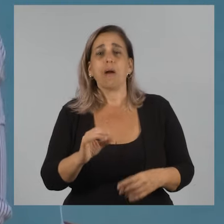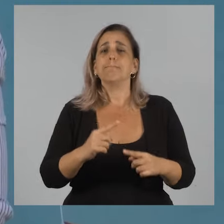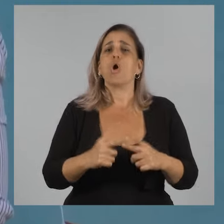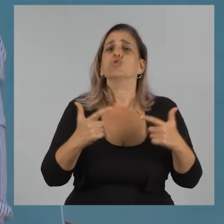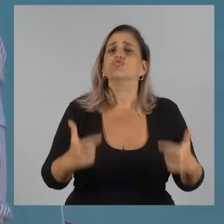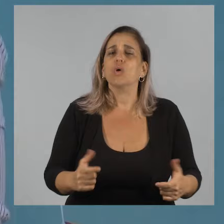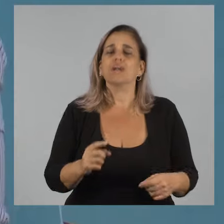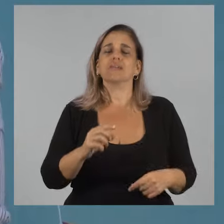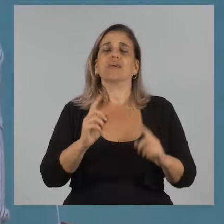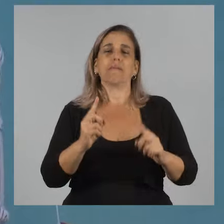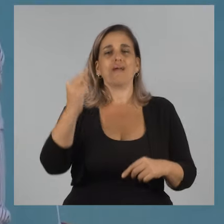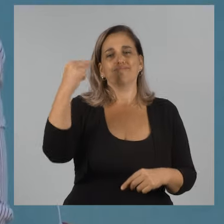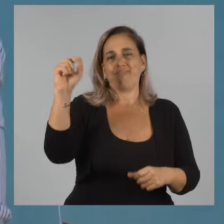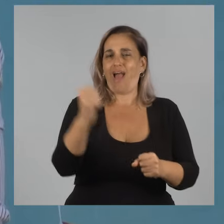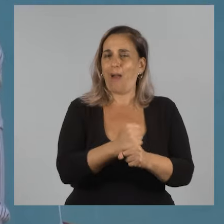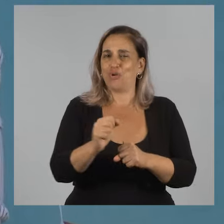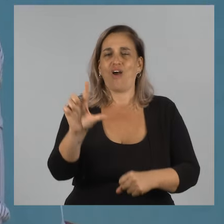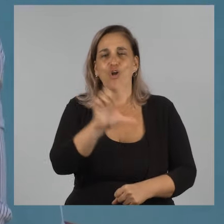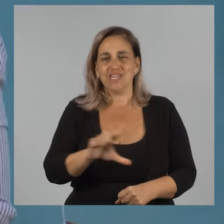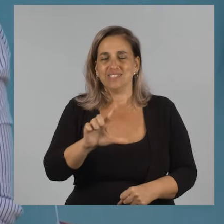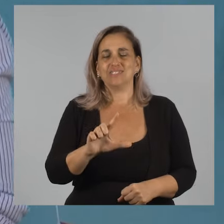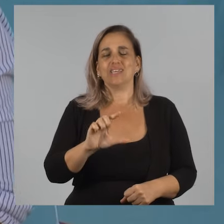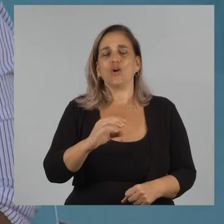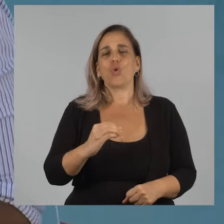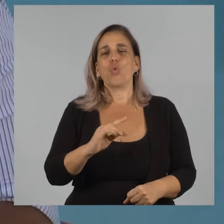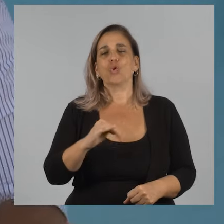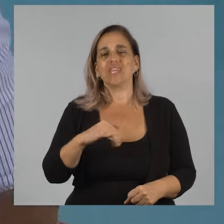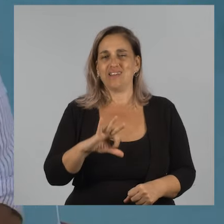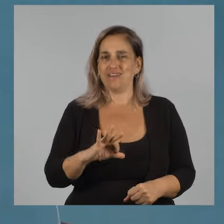por suerte también pude tachar el liceo de Curtina.